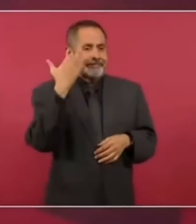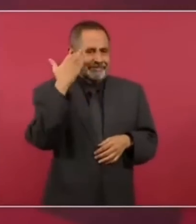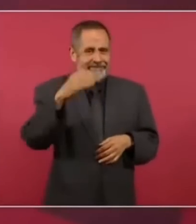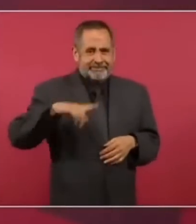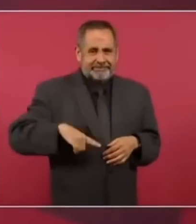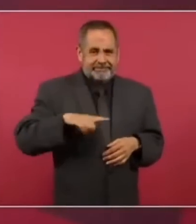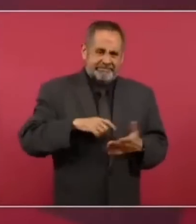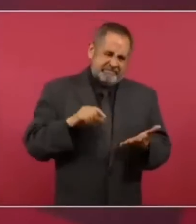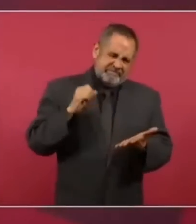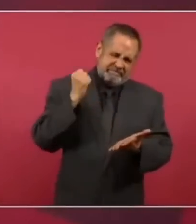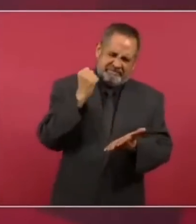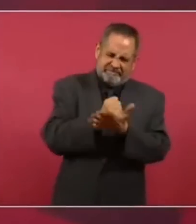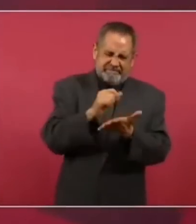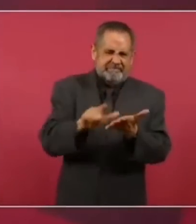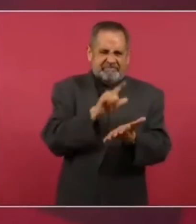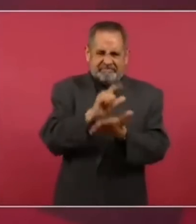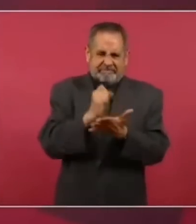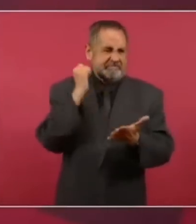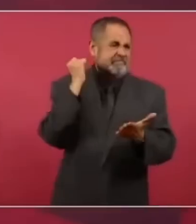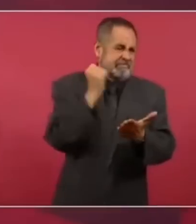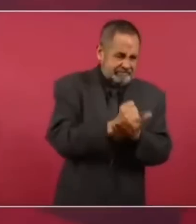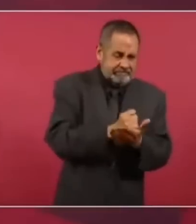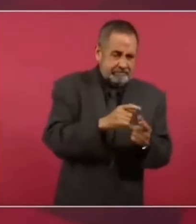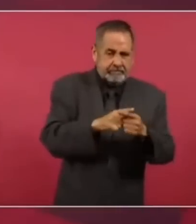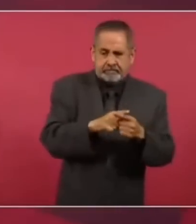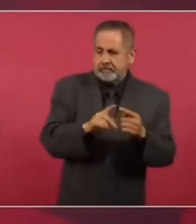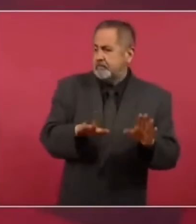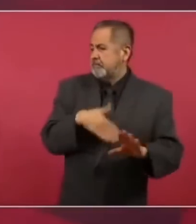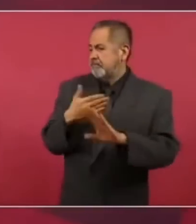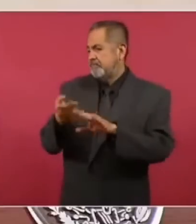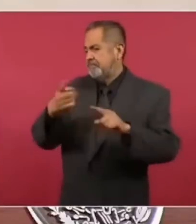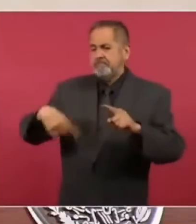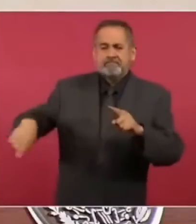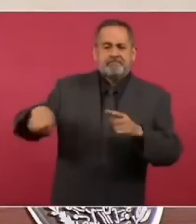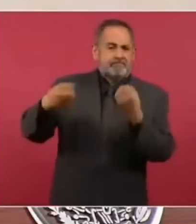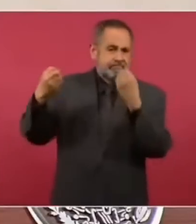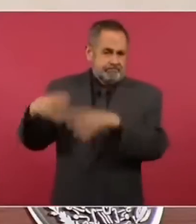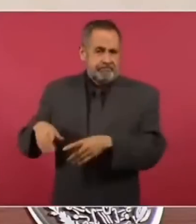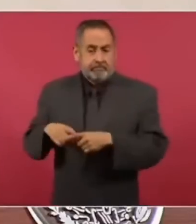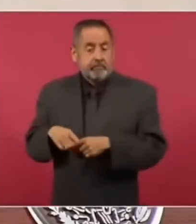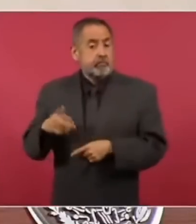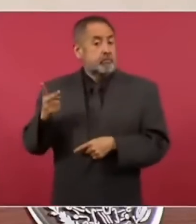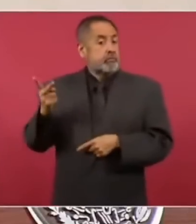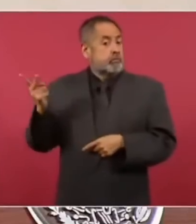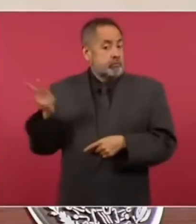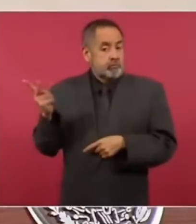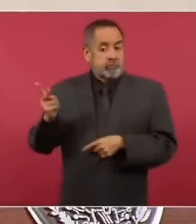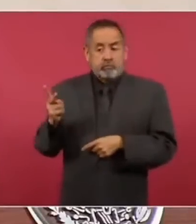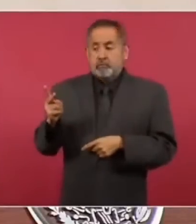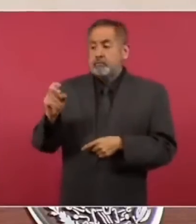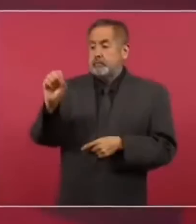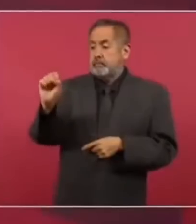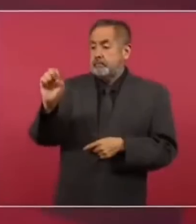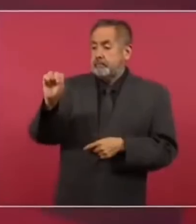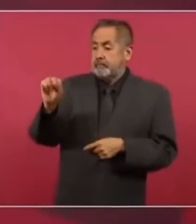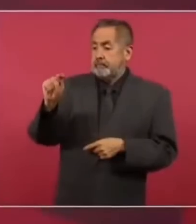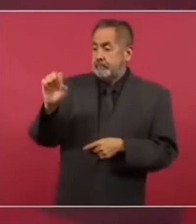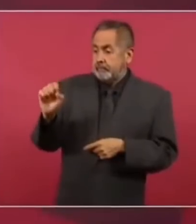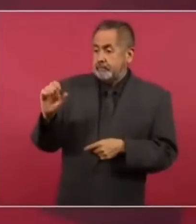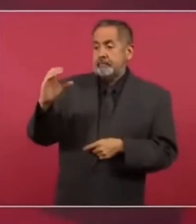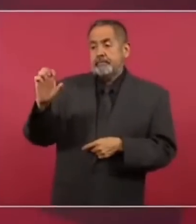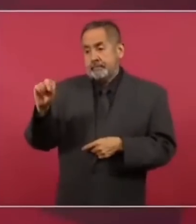contrarias a la educación pública, los de la CENTE lucharon